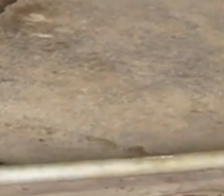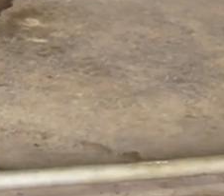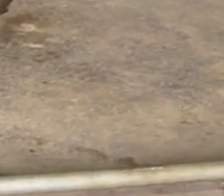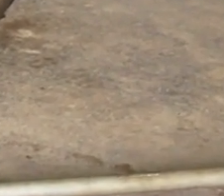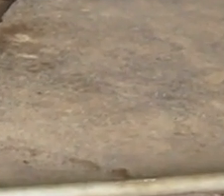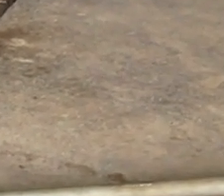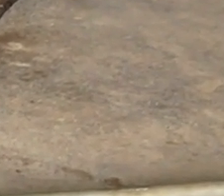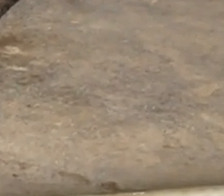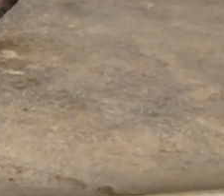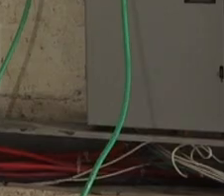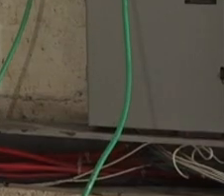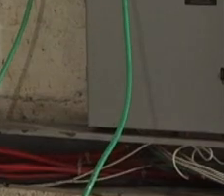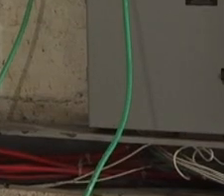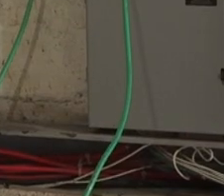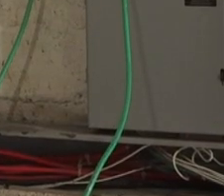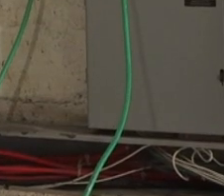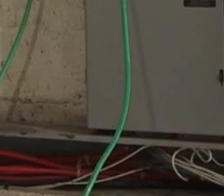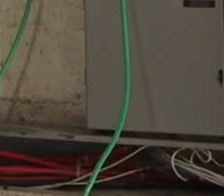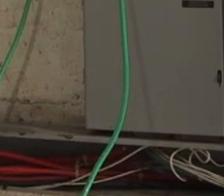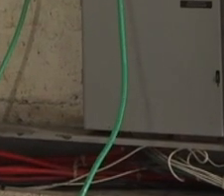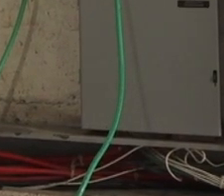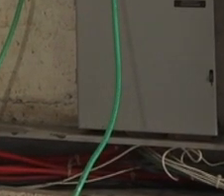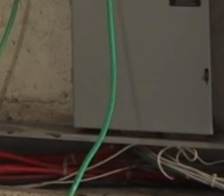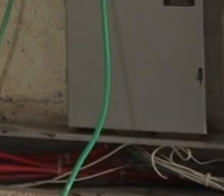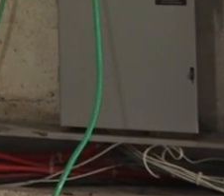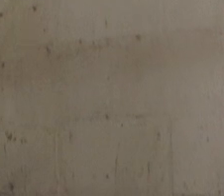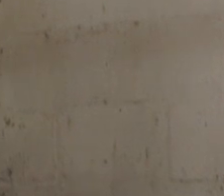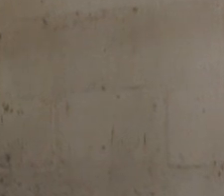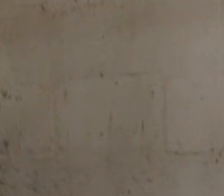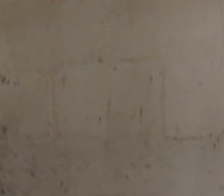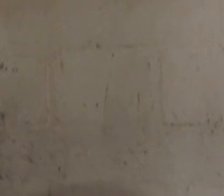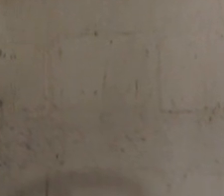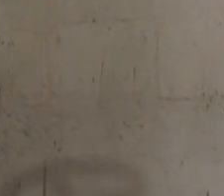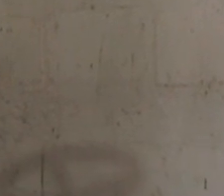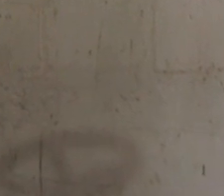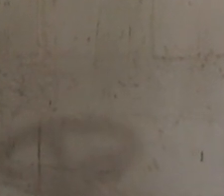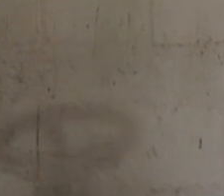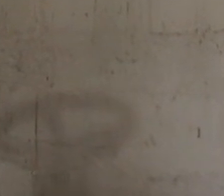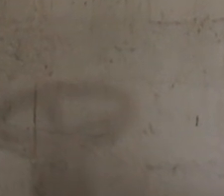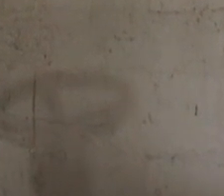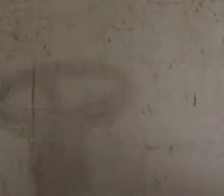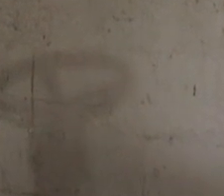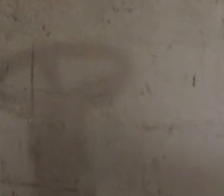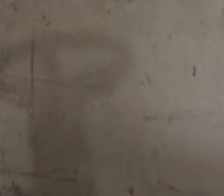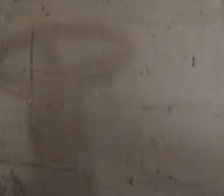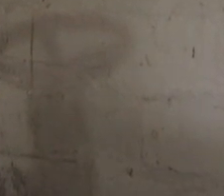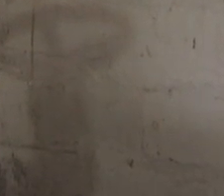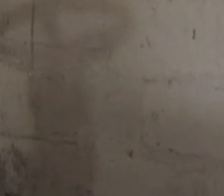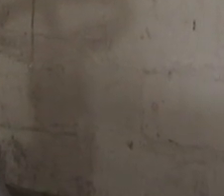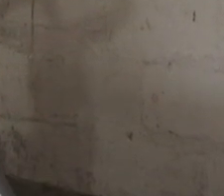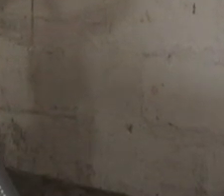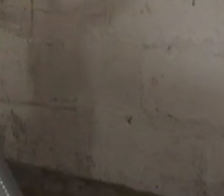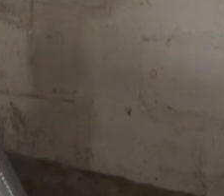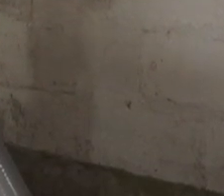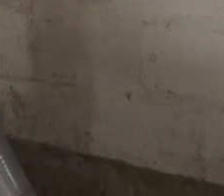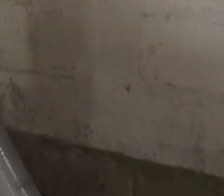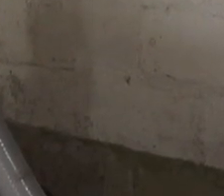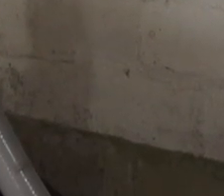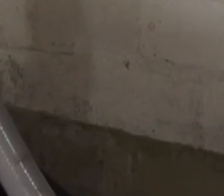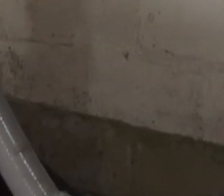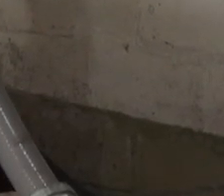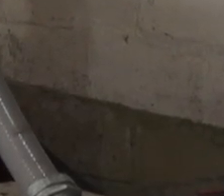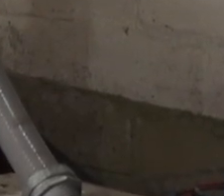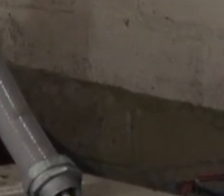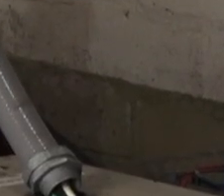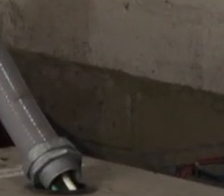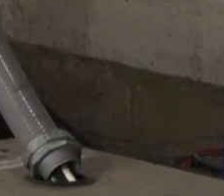de la Cultura, en donde le presentaron los propios recursos que han implementado para generar suministros de electricidad. Asimismo, el